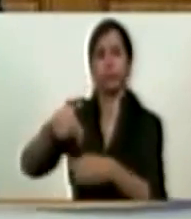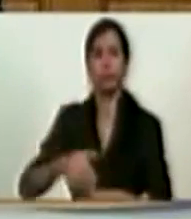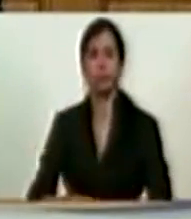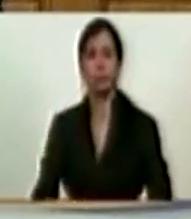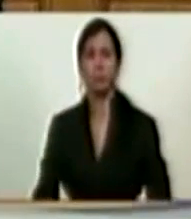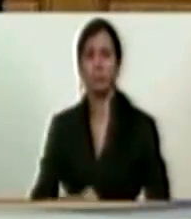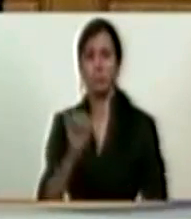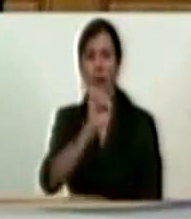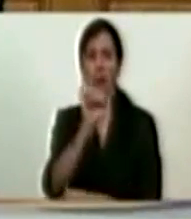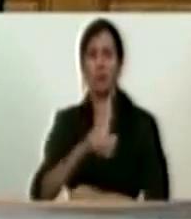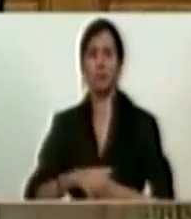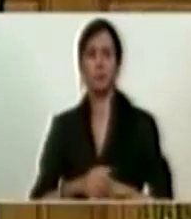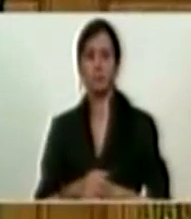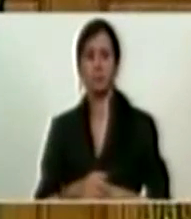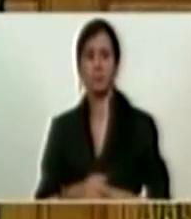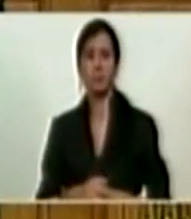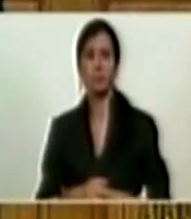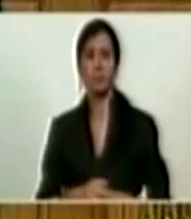Pagamos.